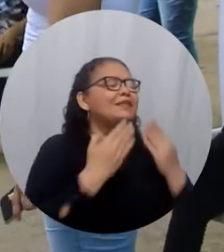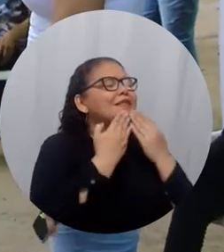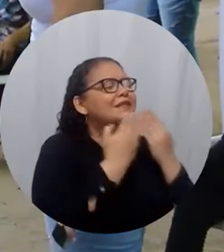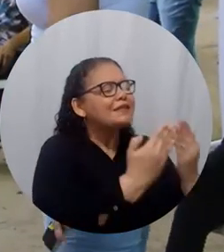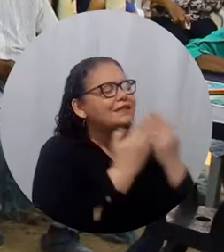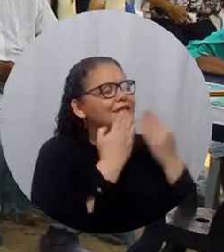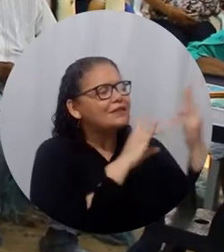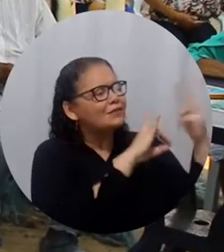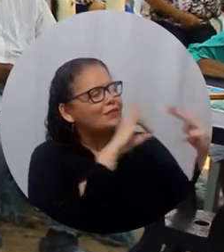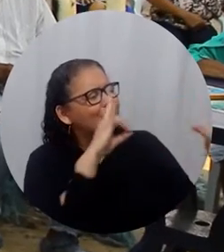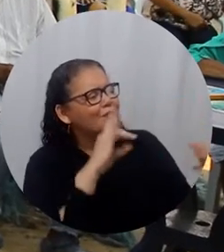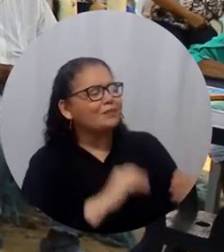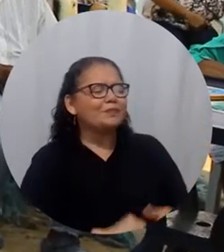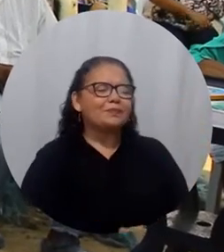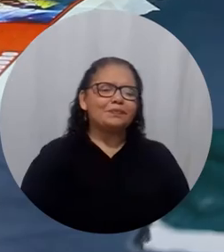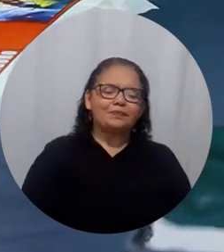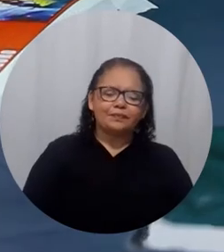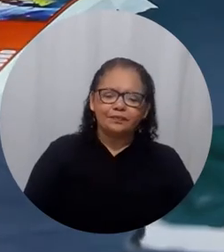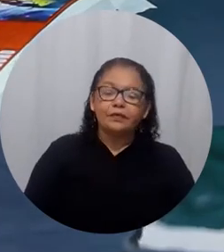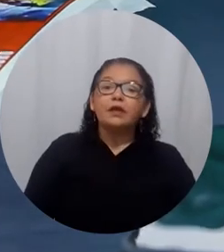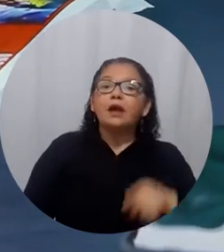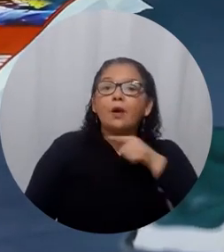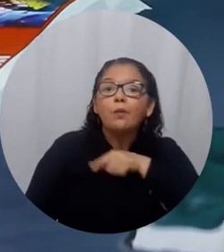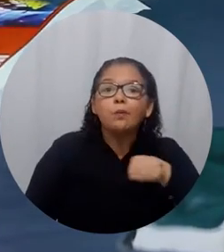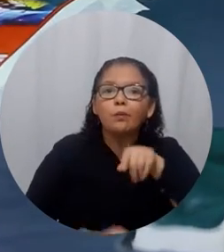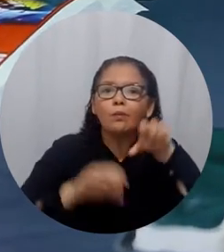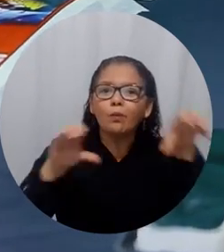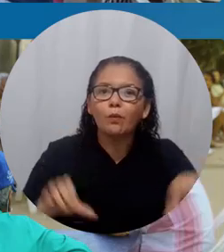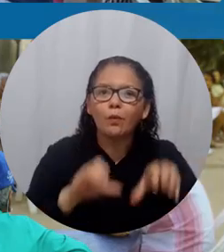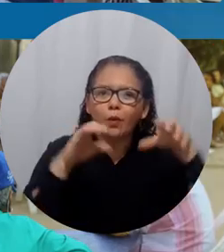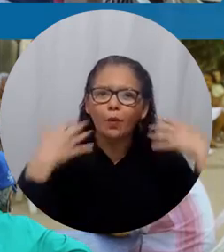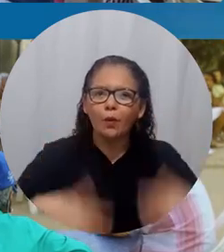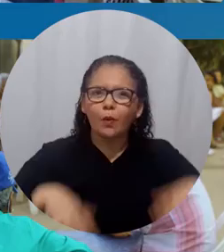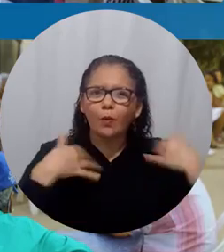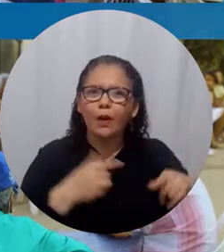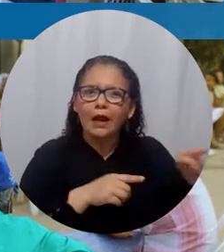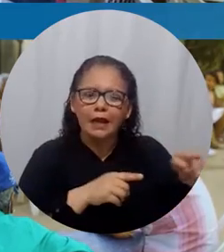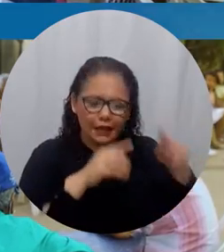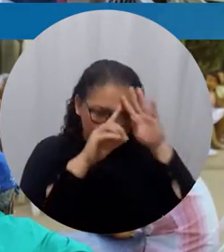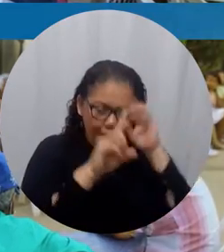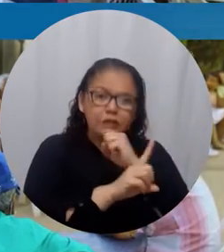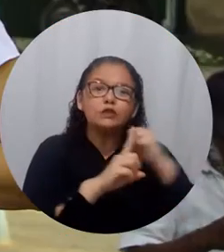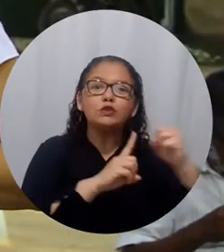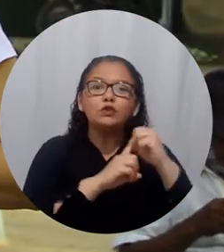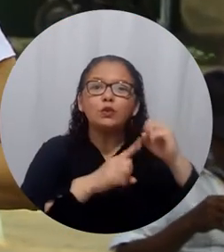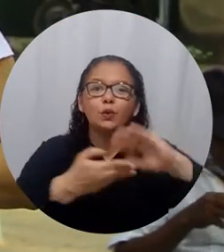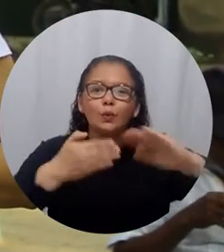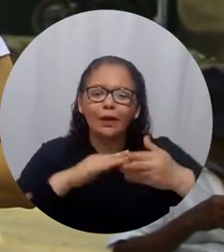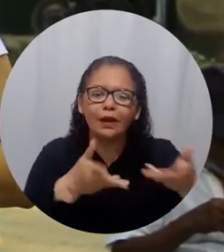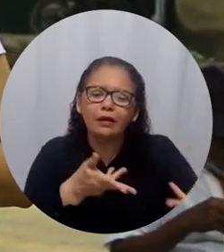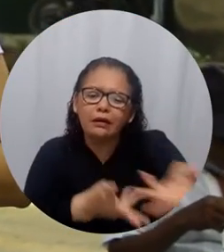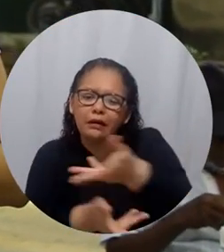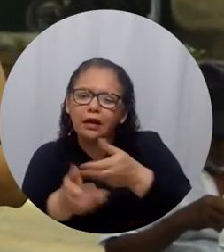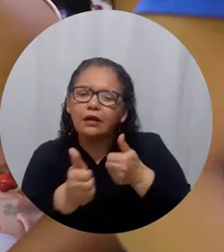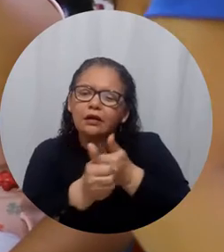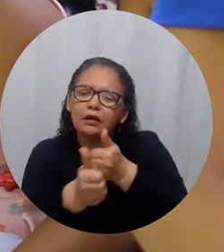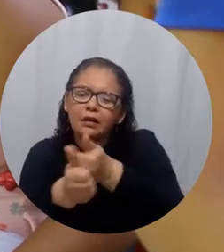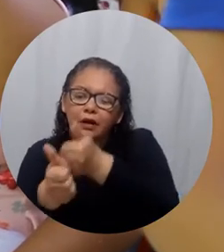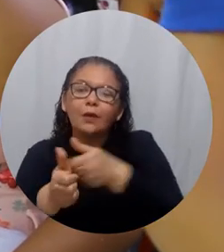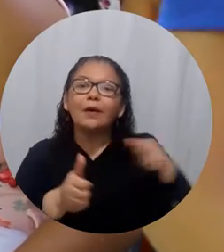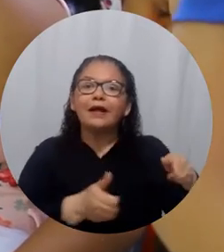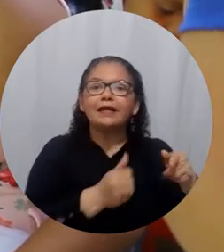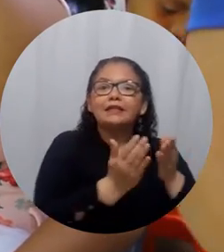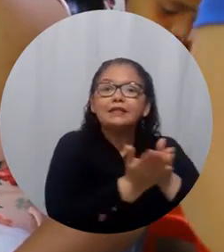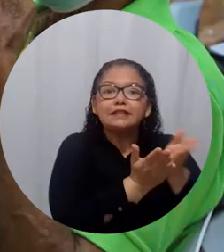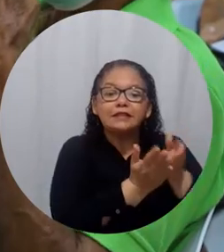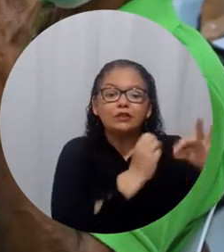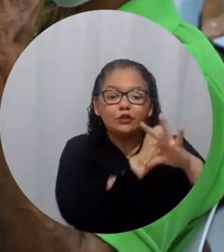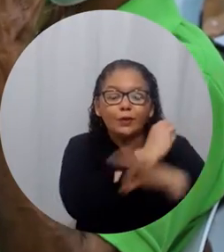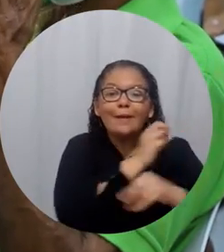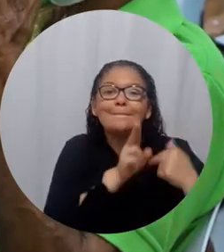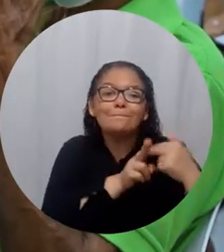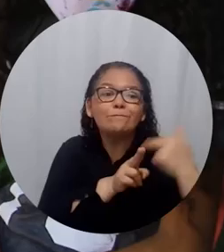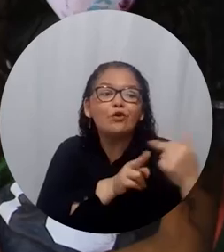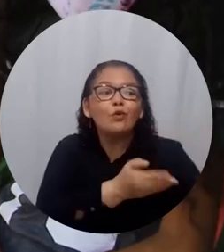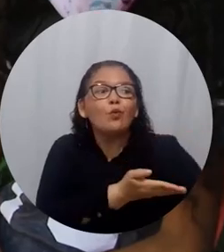Magdalena